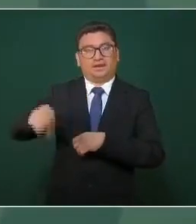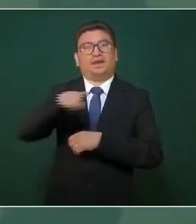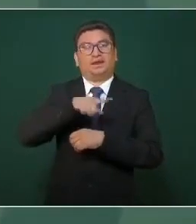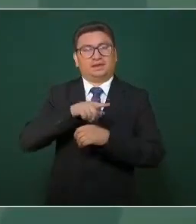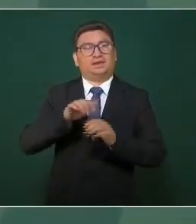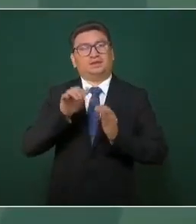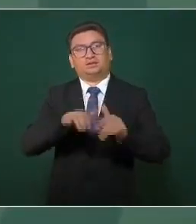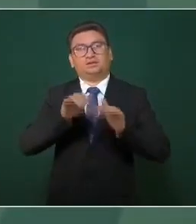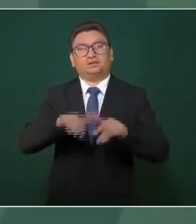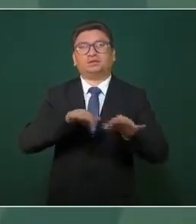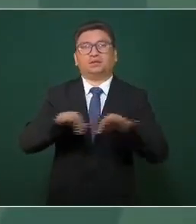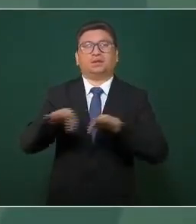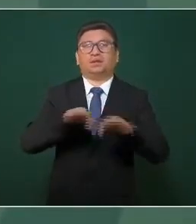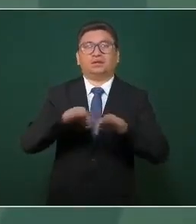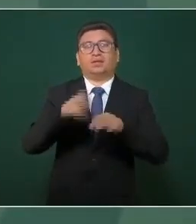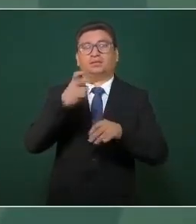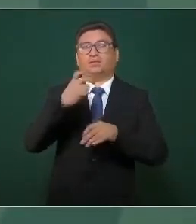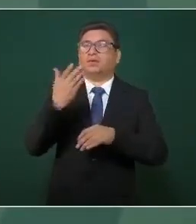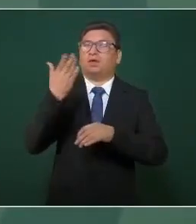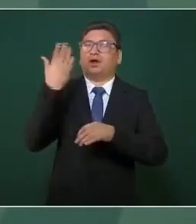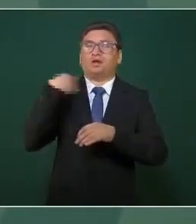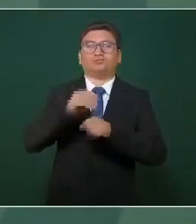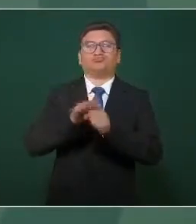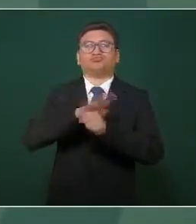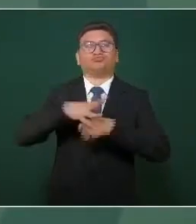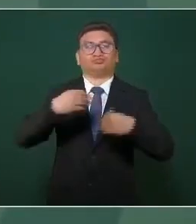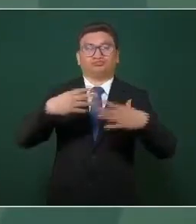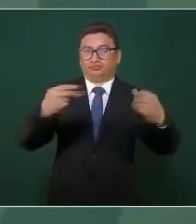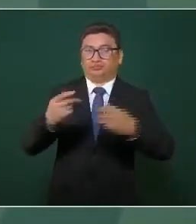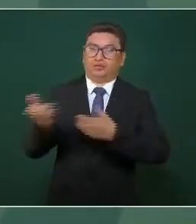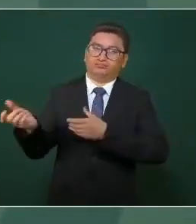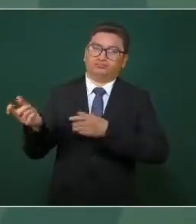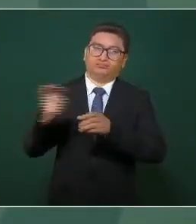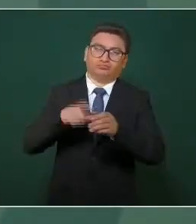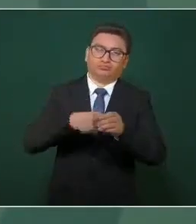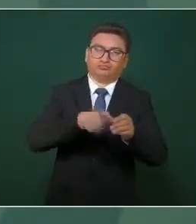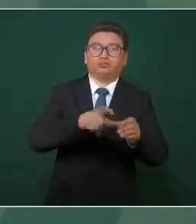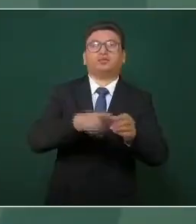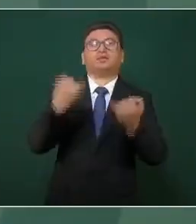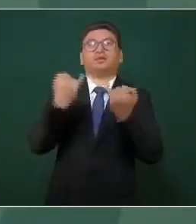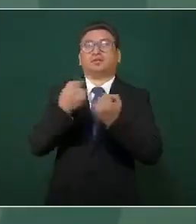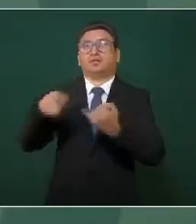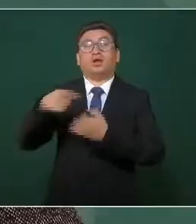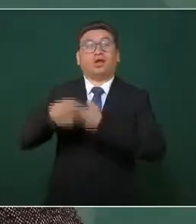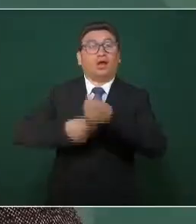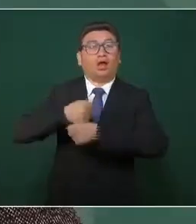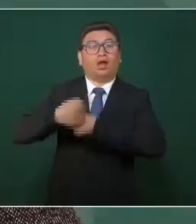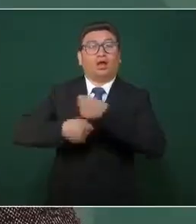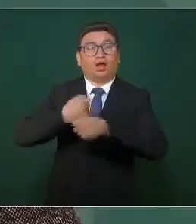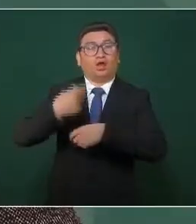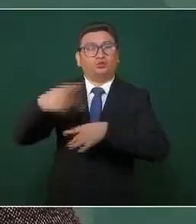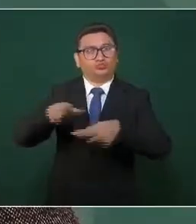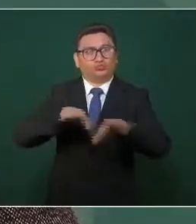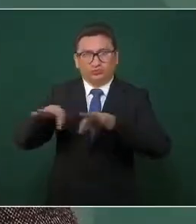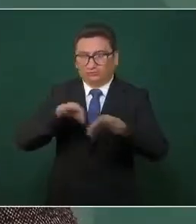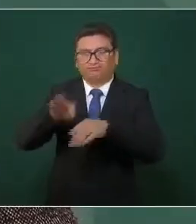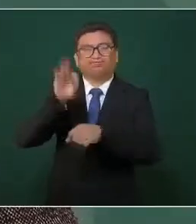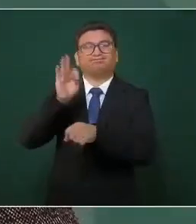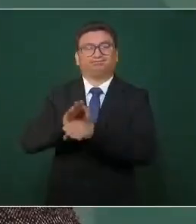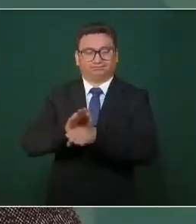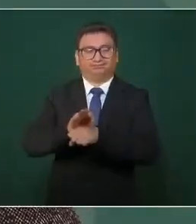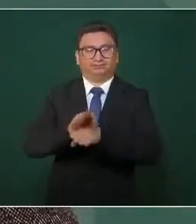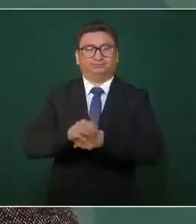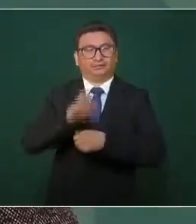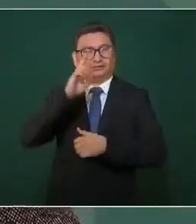contratados con motivo de la pandemia, con la premisa también de antigüedad y desempeño laboral que tengan.